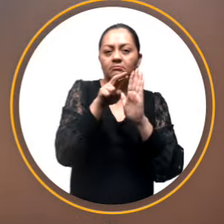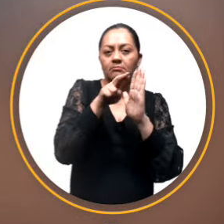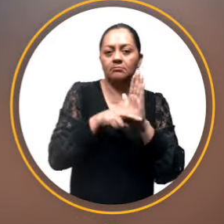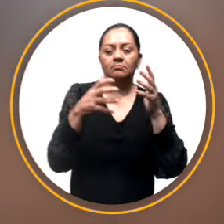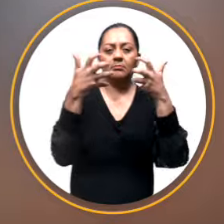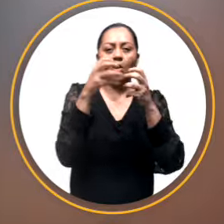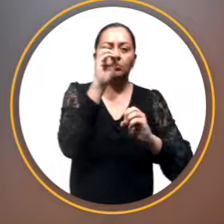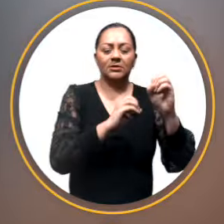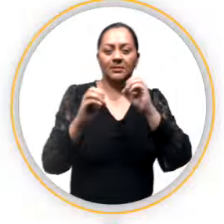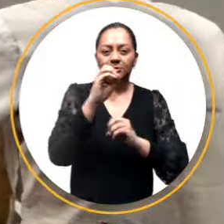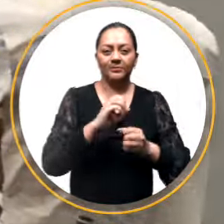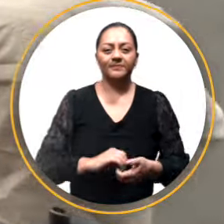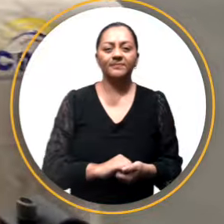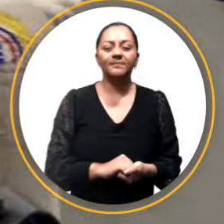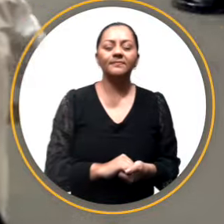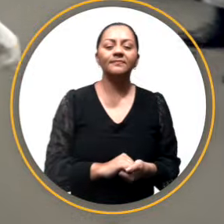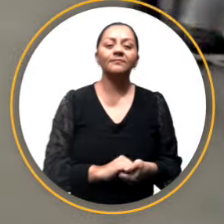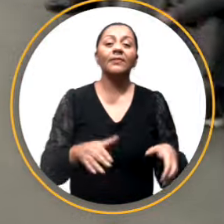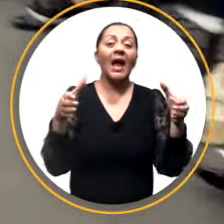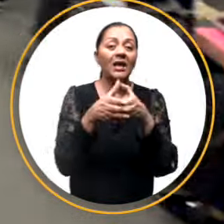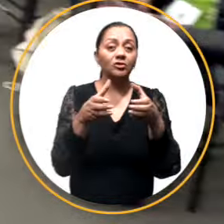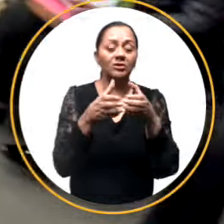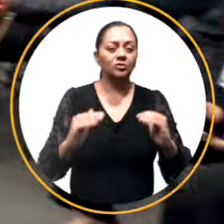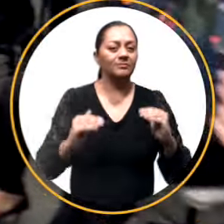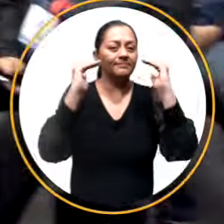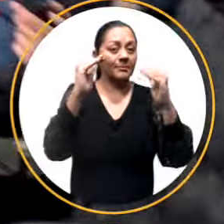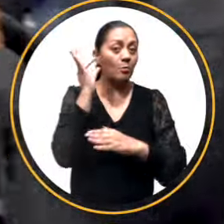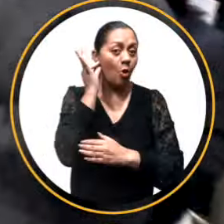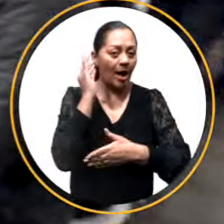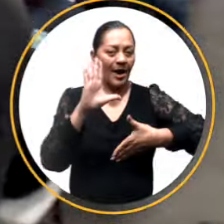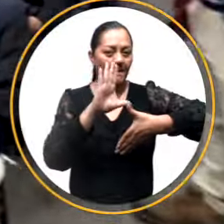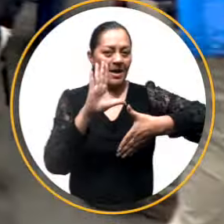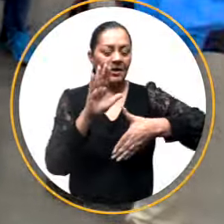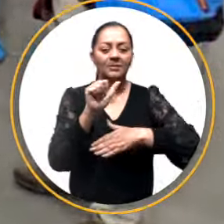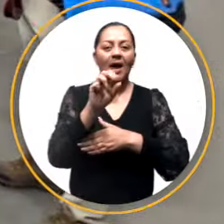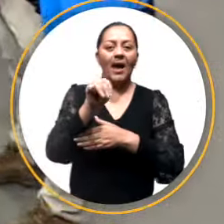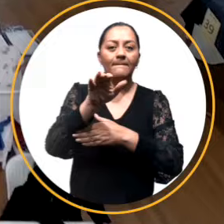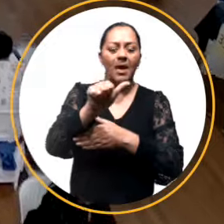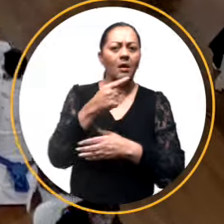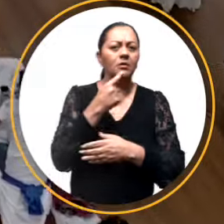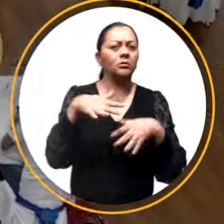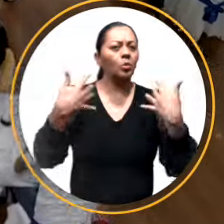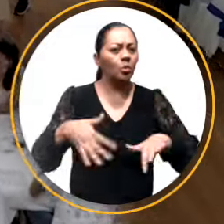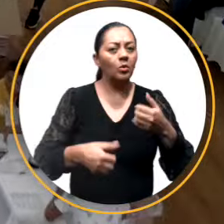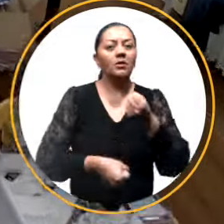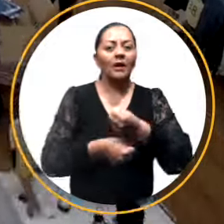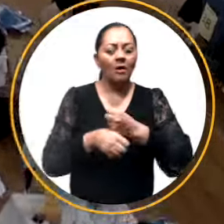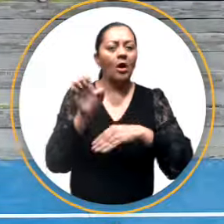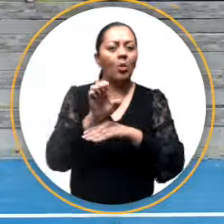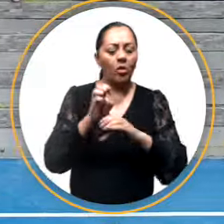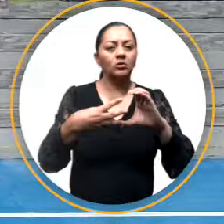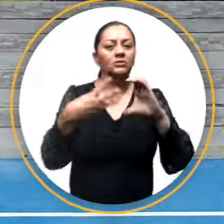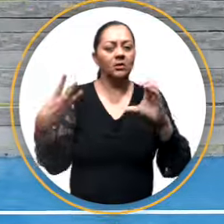en materia de observación. La Asociación de Magistradas Electorales de las Américas, AMEA, destacó la labor realizada